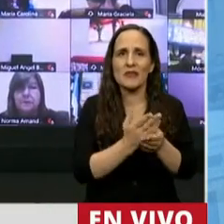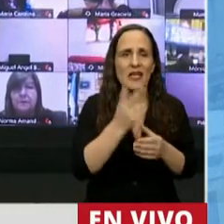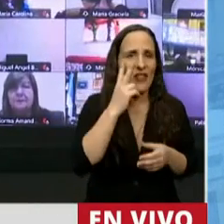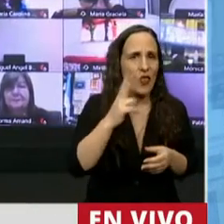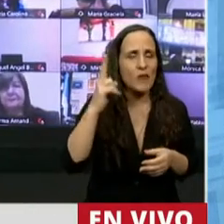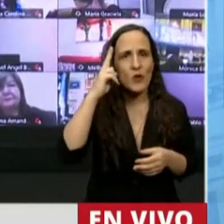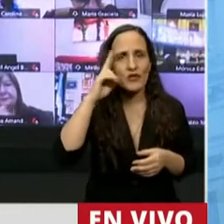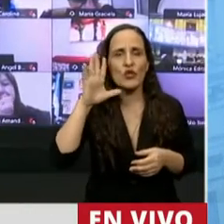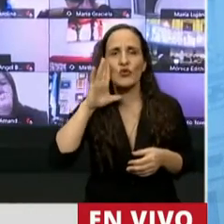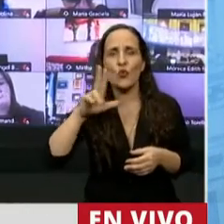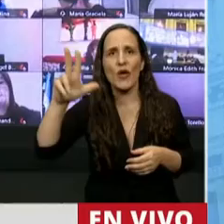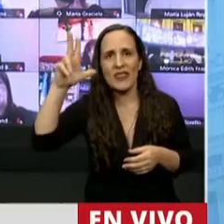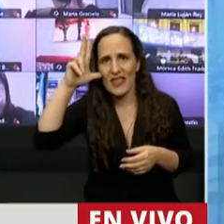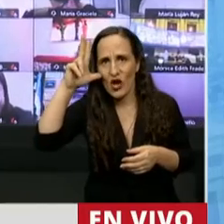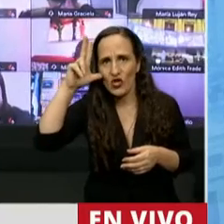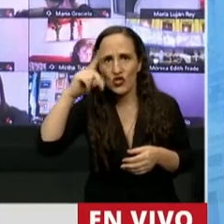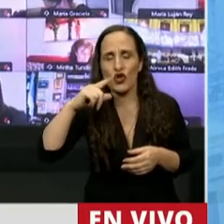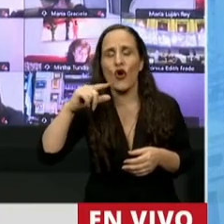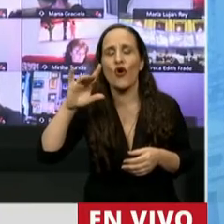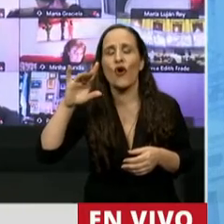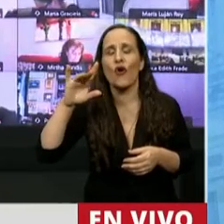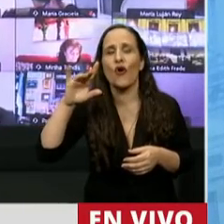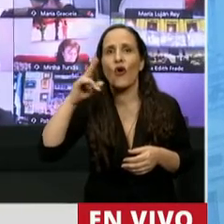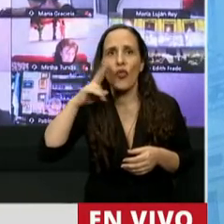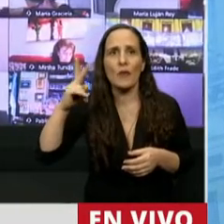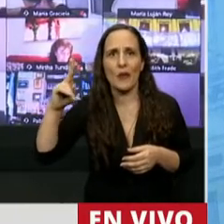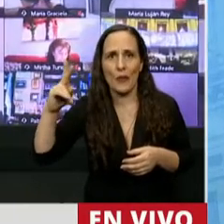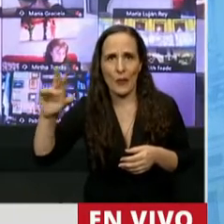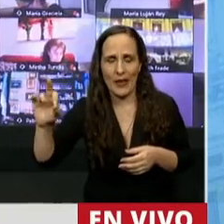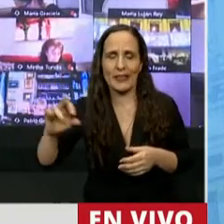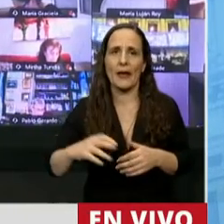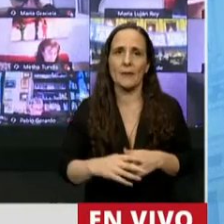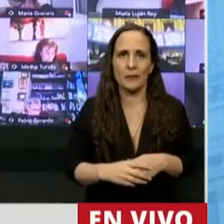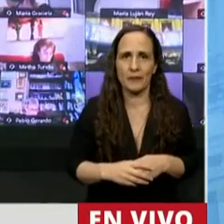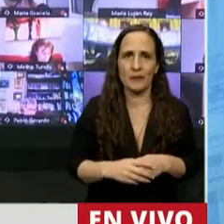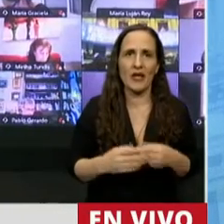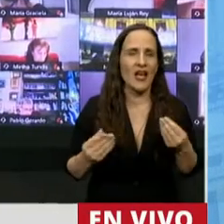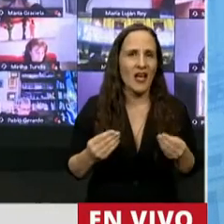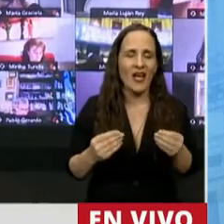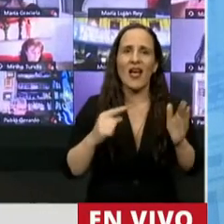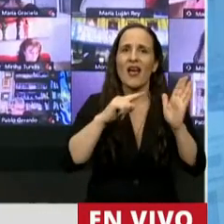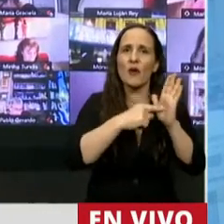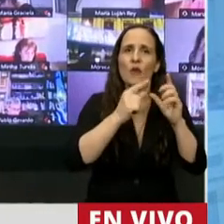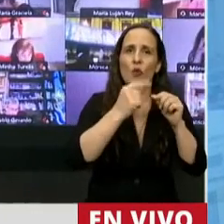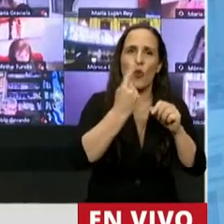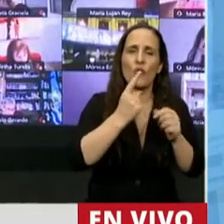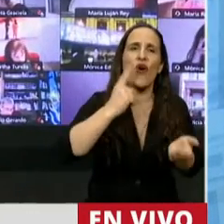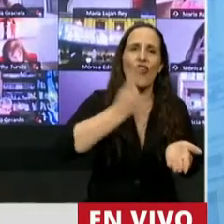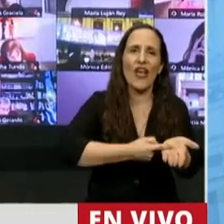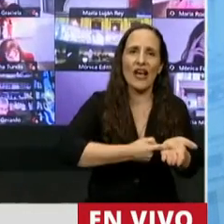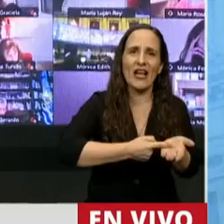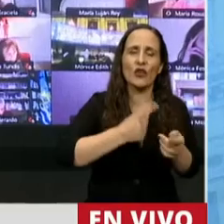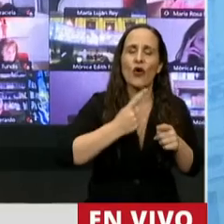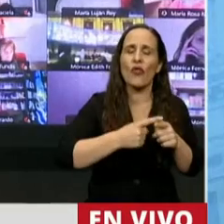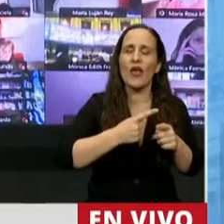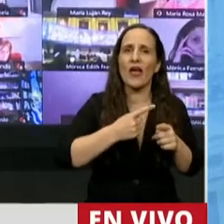1958 de guión 2020, que es la derogación del artículo 1 del decreto por razones,